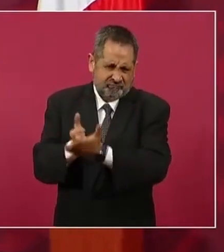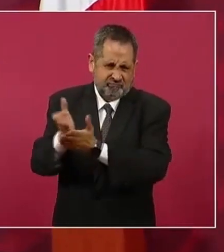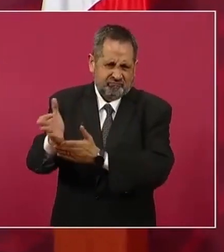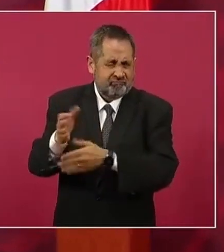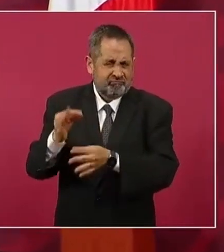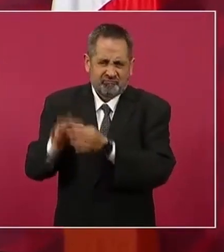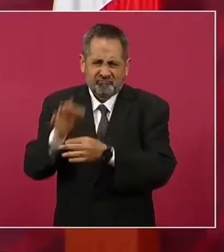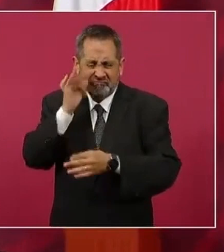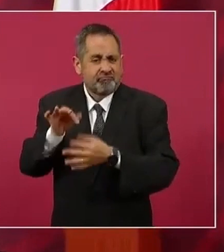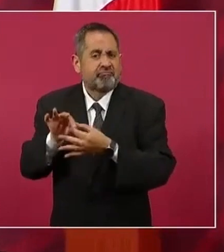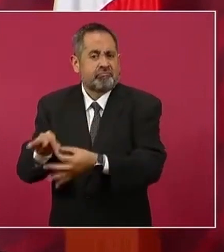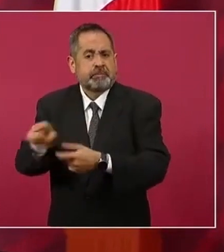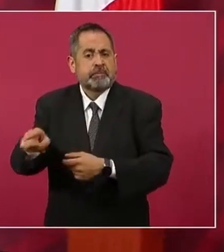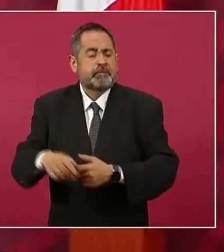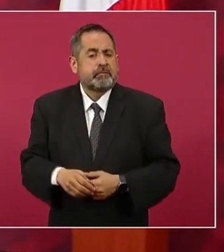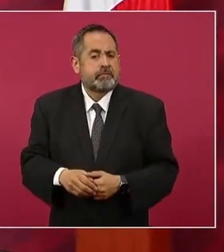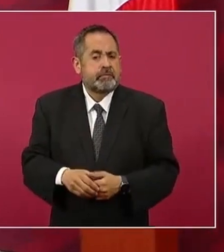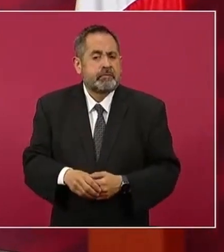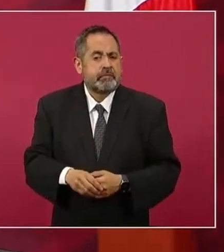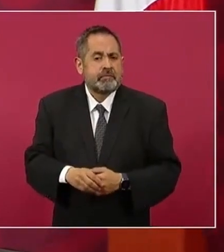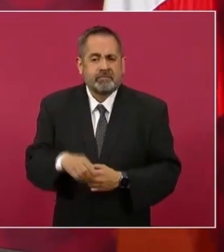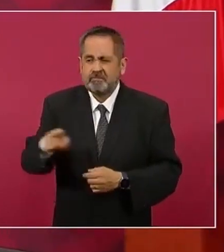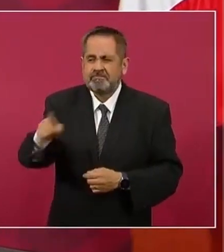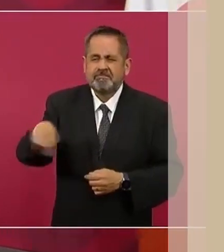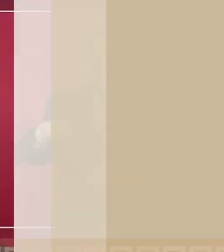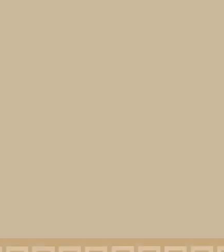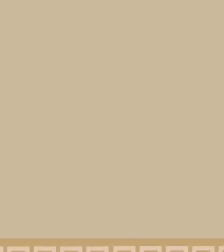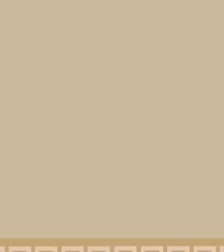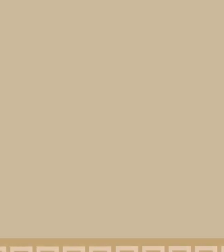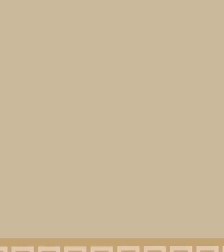casi es amor eterno.